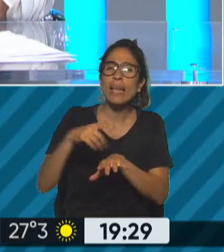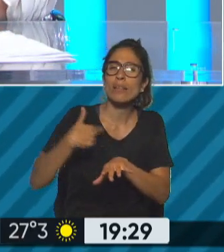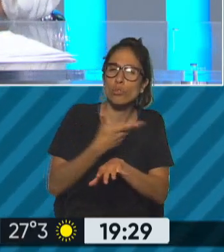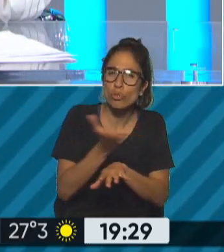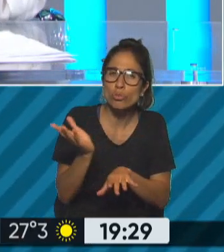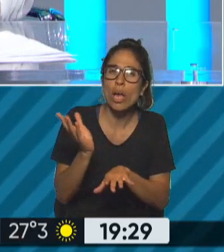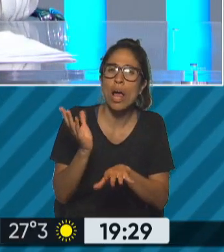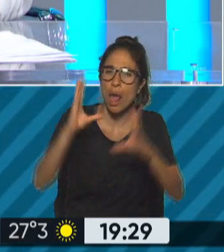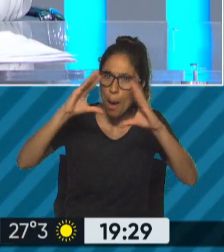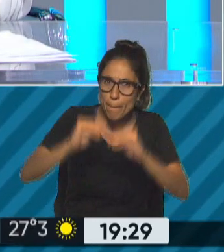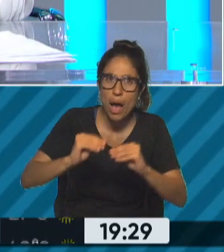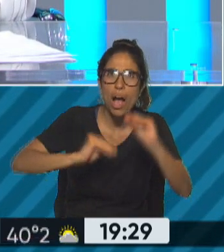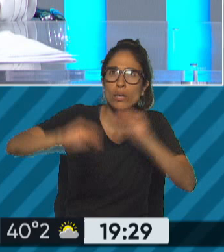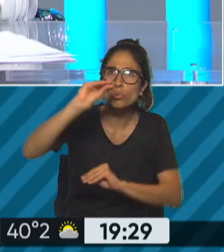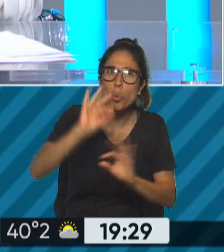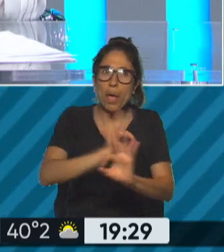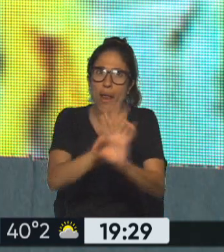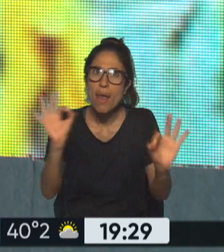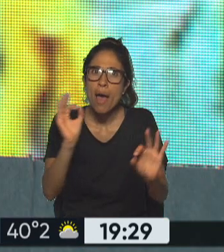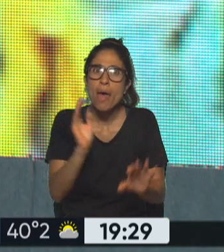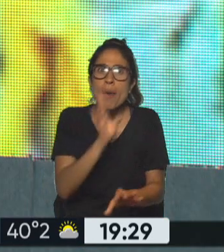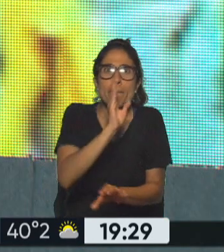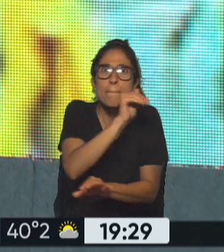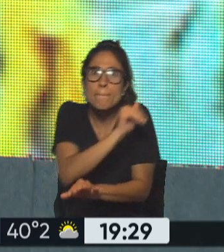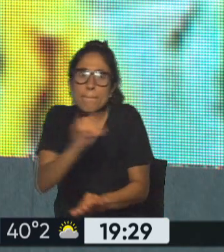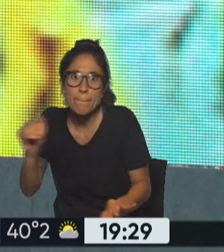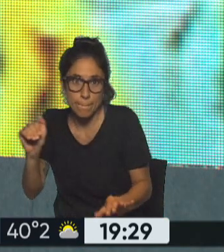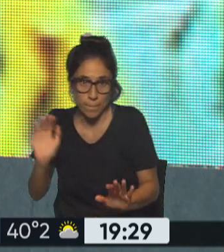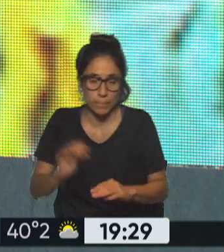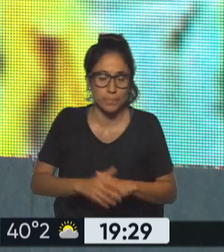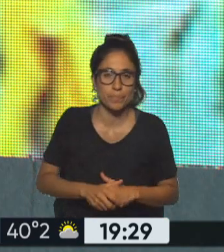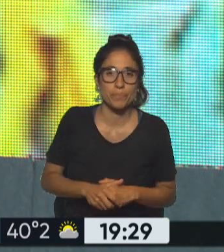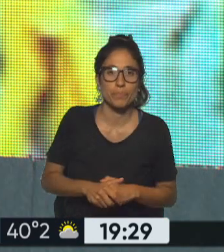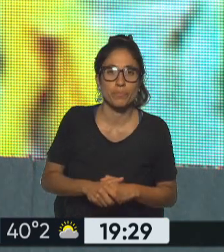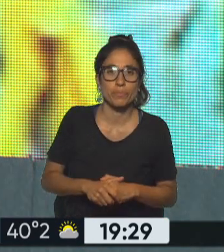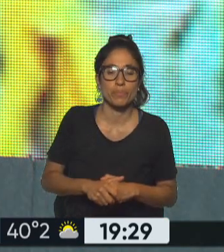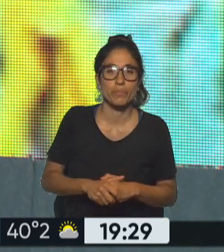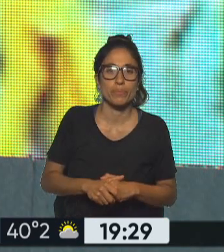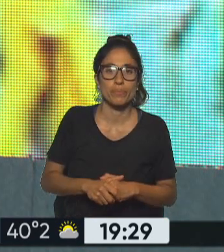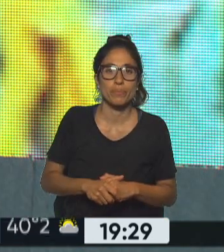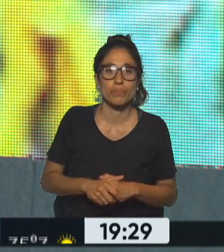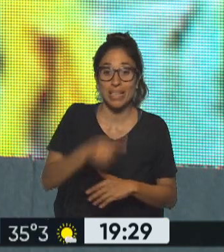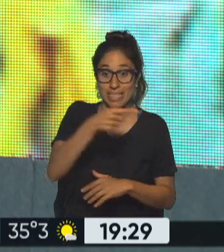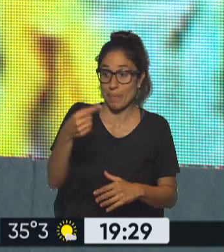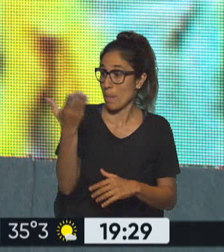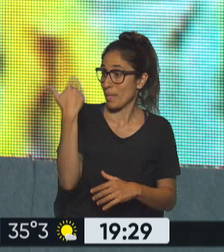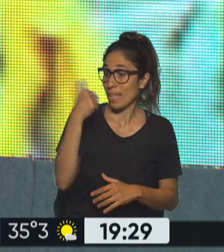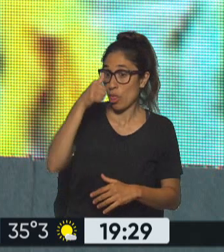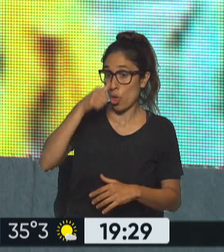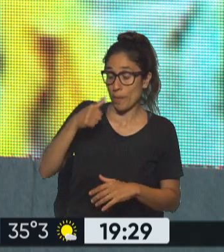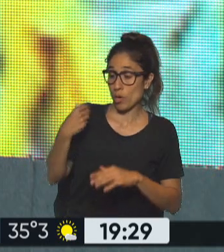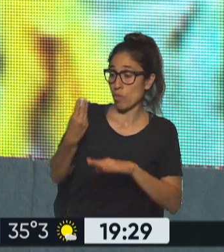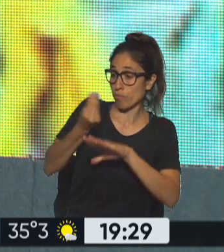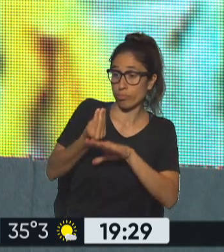hoy de lo que pasó con sus seguidores a ver tan solo una semana transcurrió desde que asumió el poder nuevamente Lula da Silva en su país